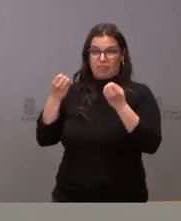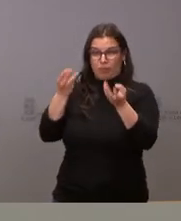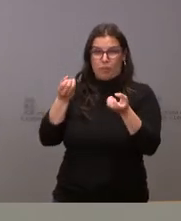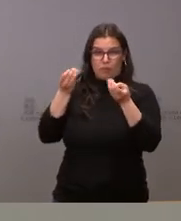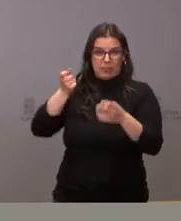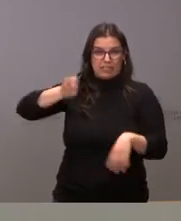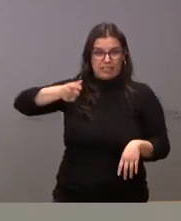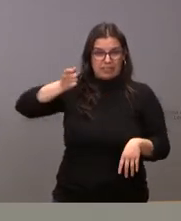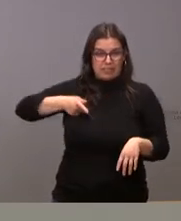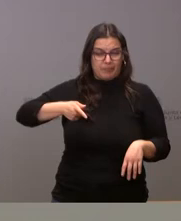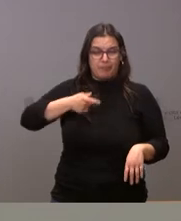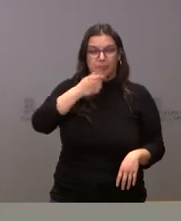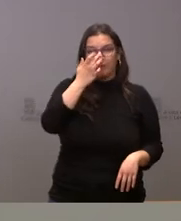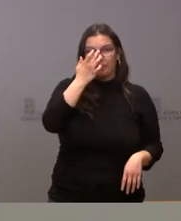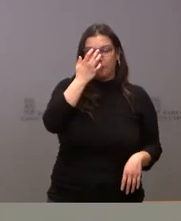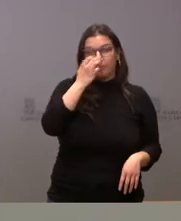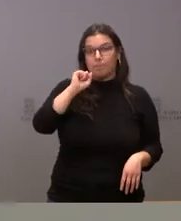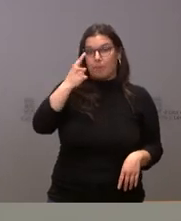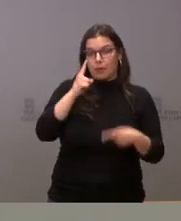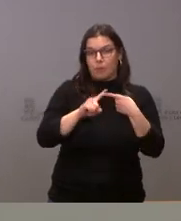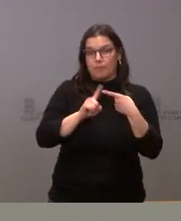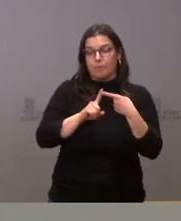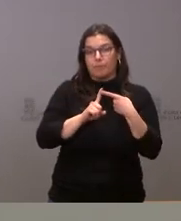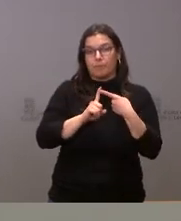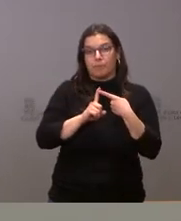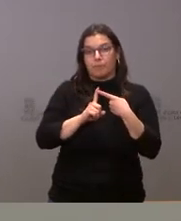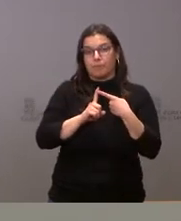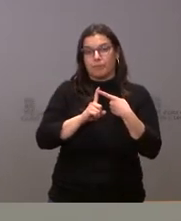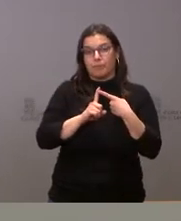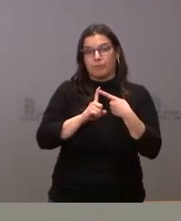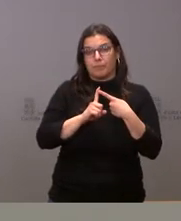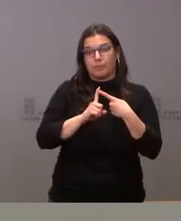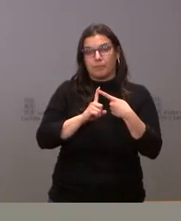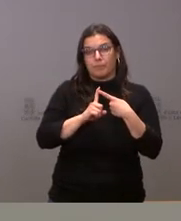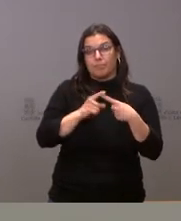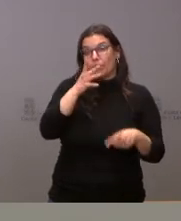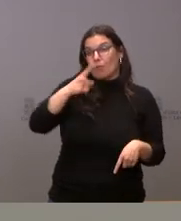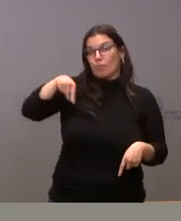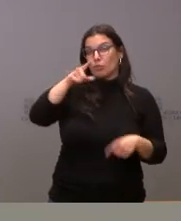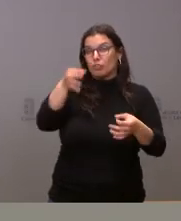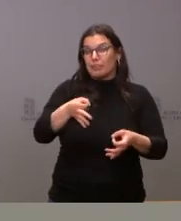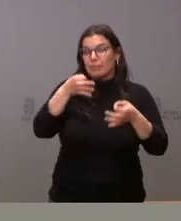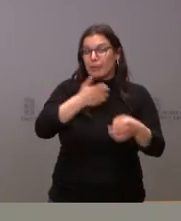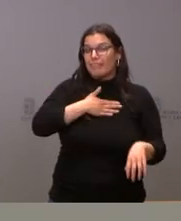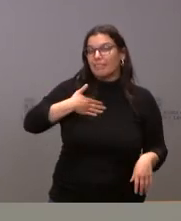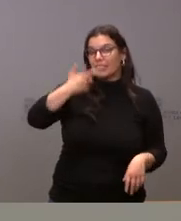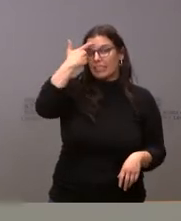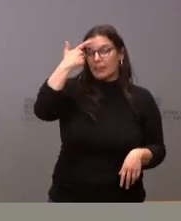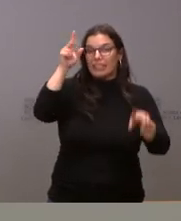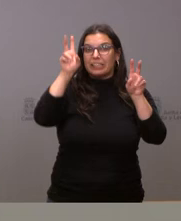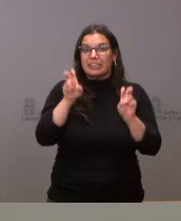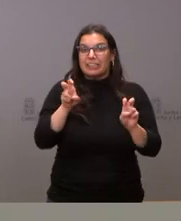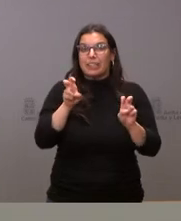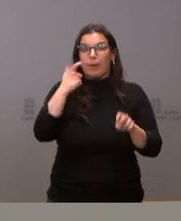periódicamente en otras ocasiones. Lo primero tiene que ver con el interés que ustedes tienen en relación con la